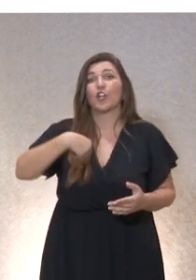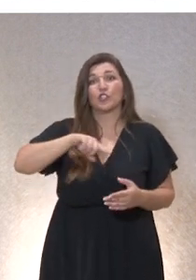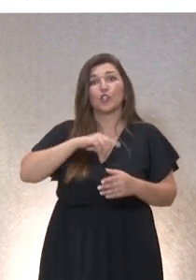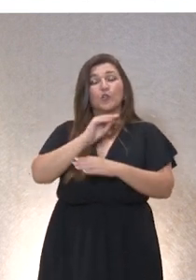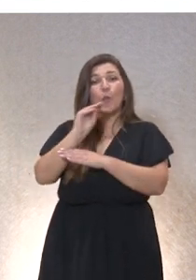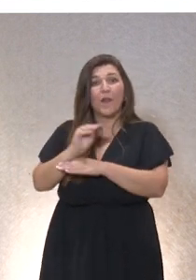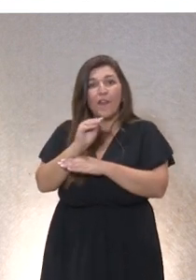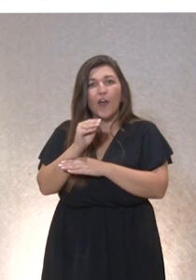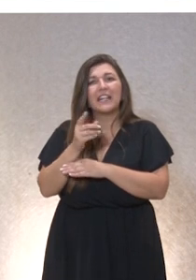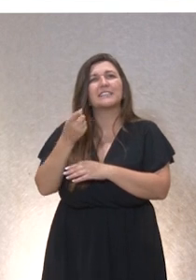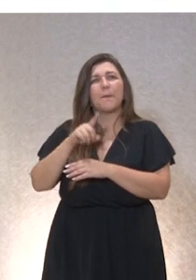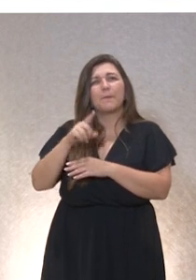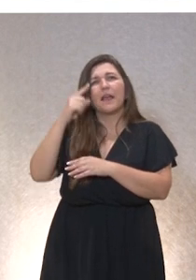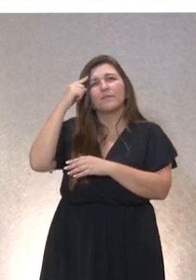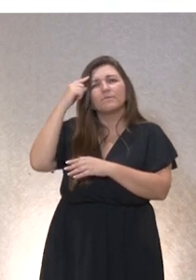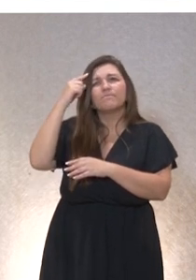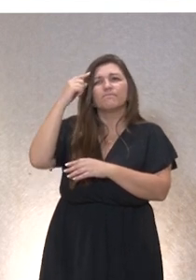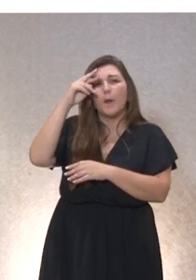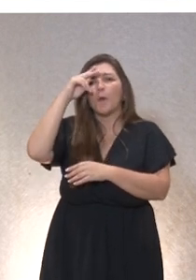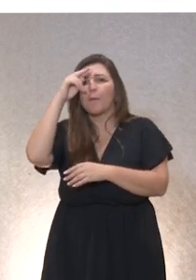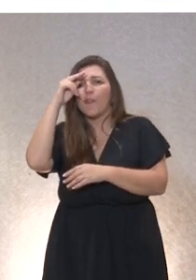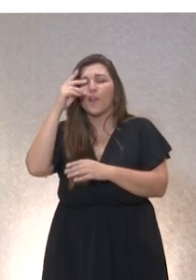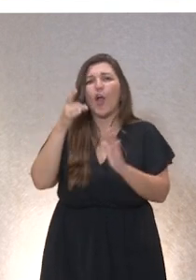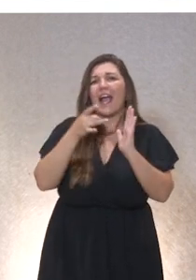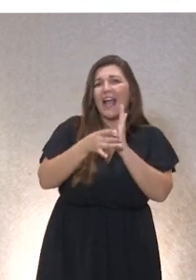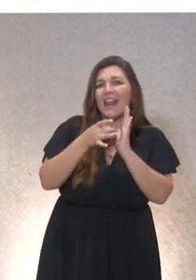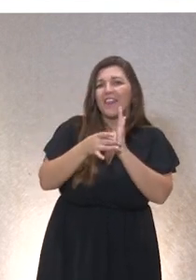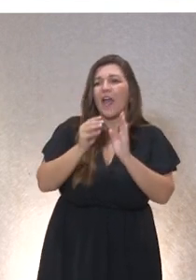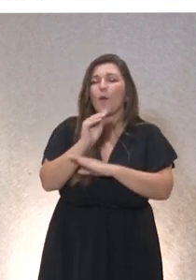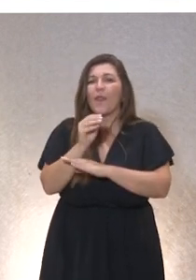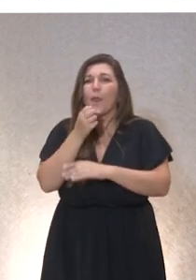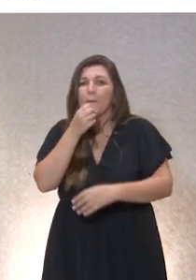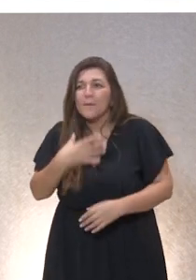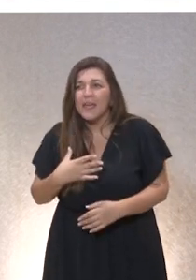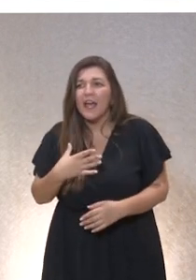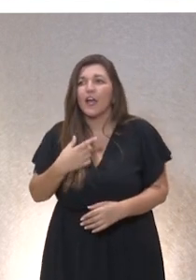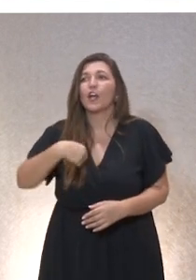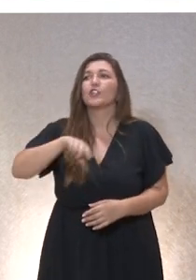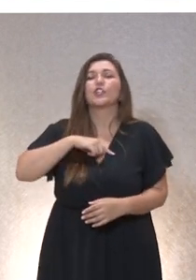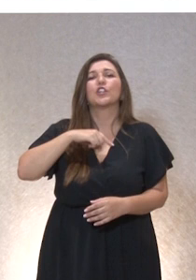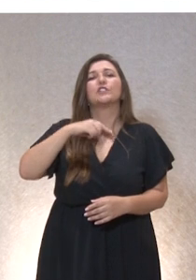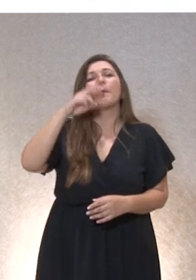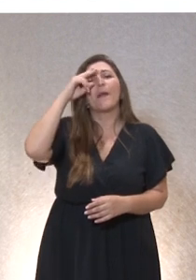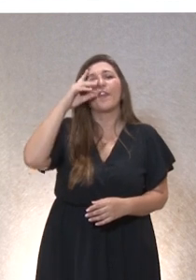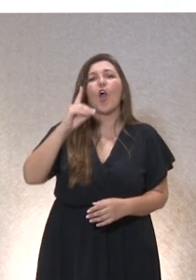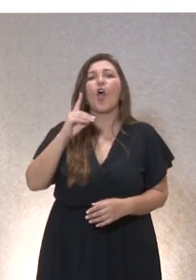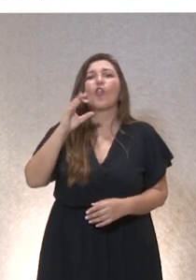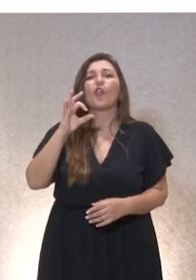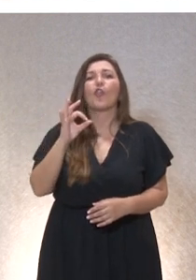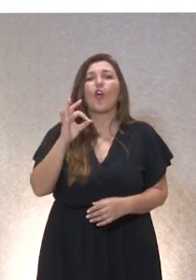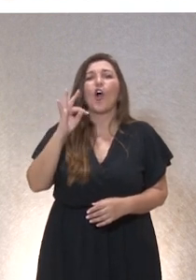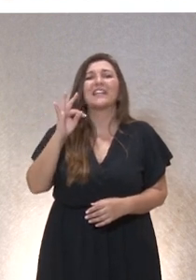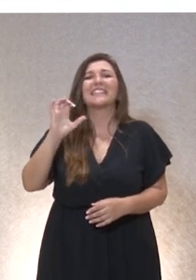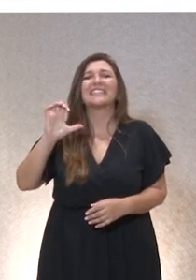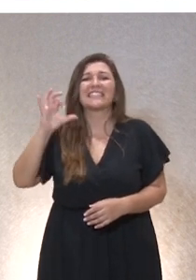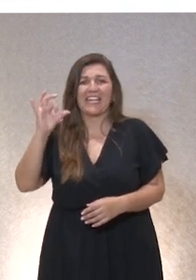como preocupados por la calidad y la dimensión del cuidado nos preocupan las dotes. ¿Por qué? Porque